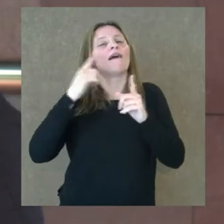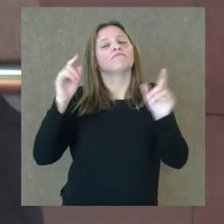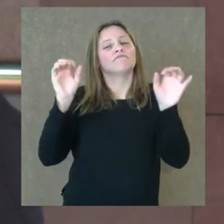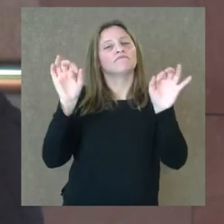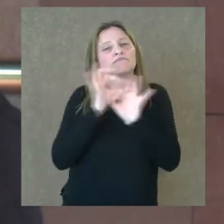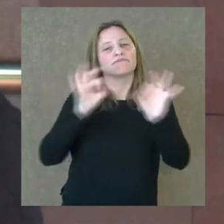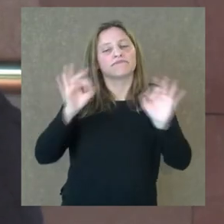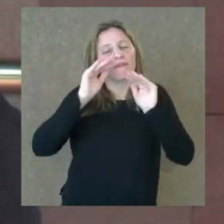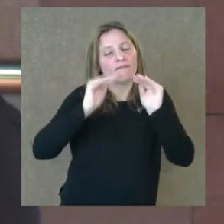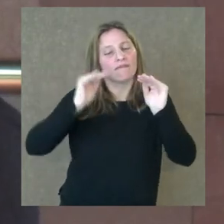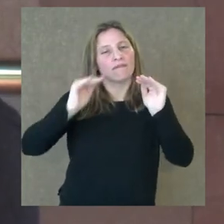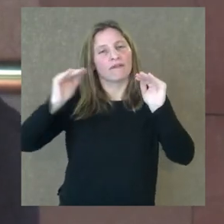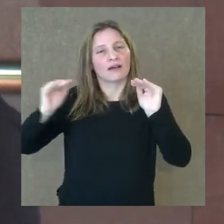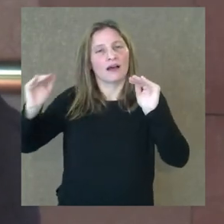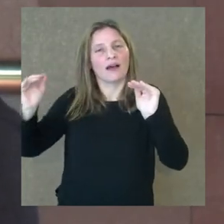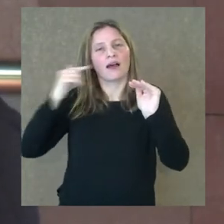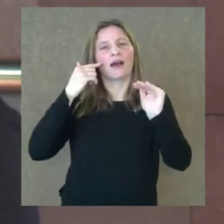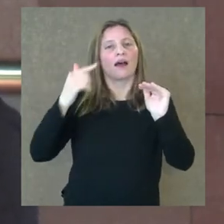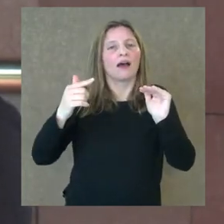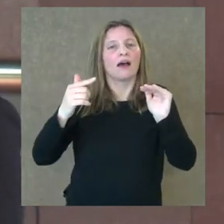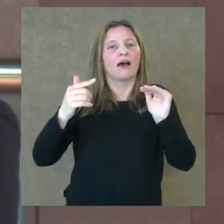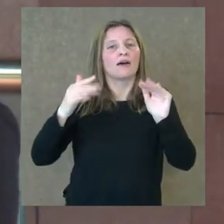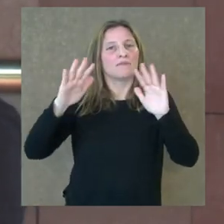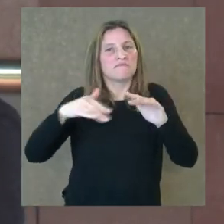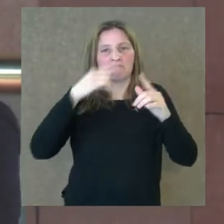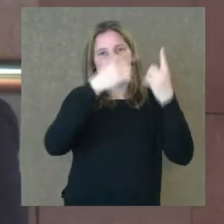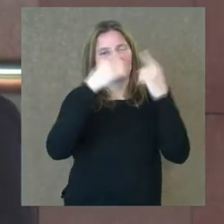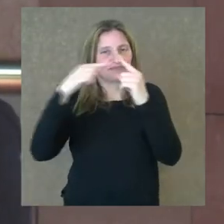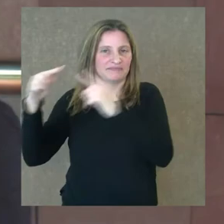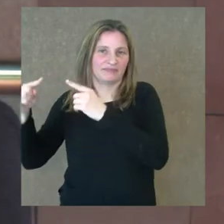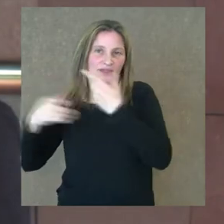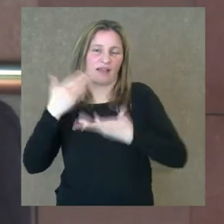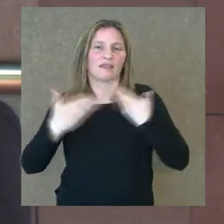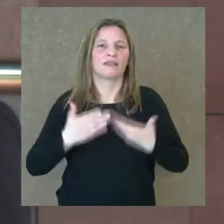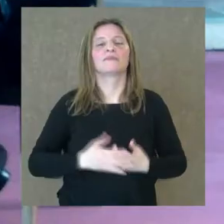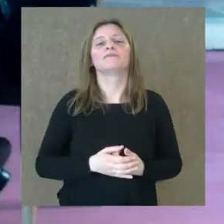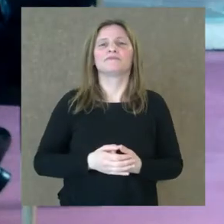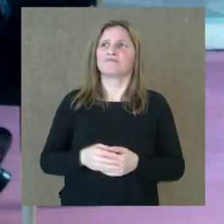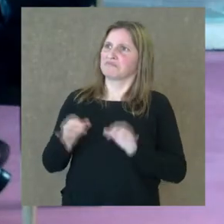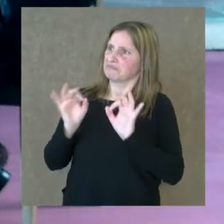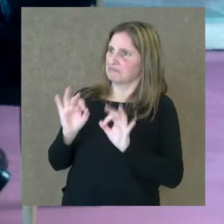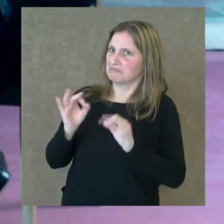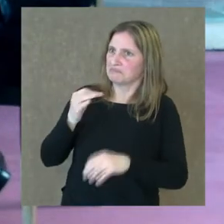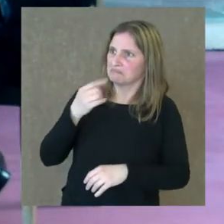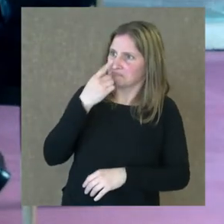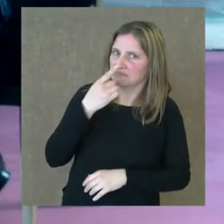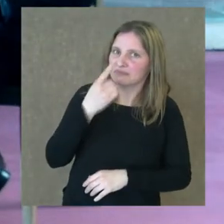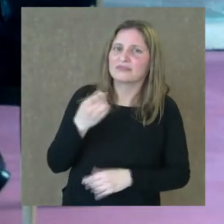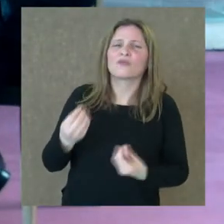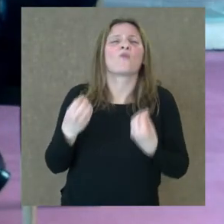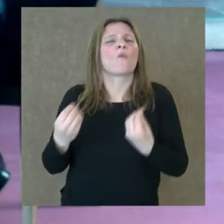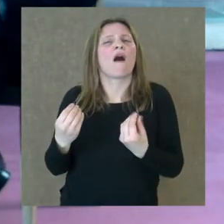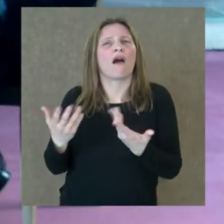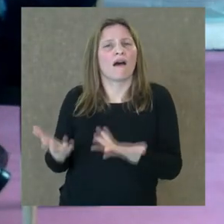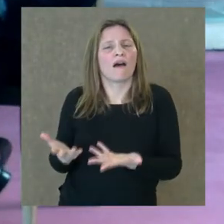tonalidad y en sus respectivas diversificaciones. Muy bien, muy interesante. ¿Y